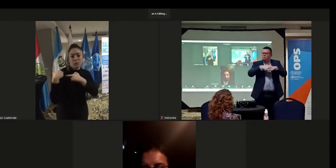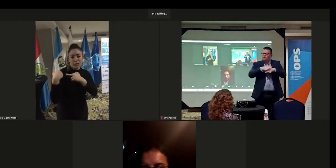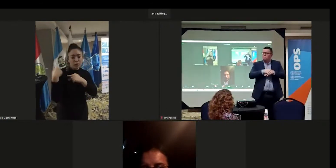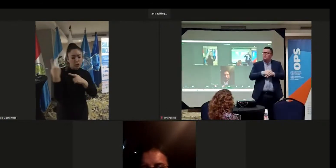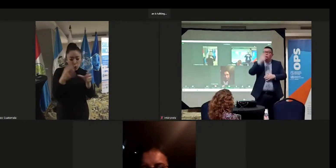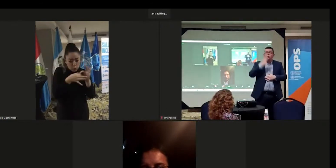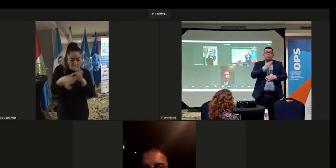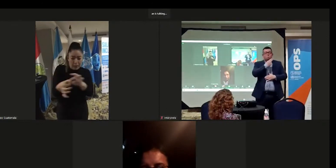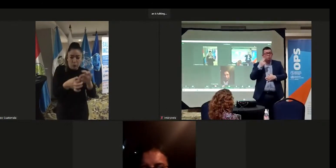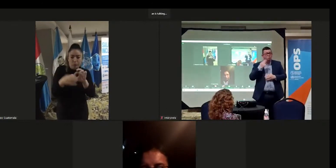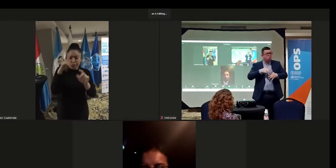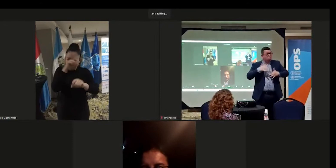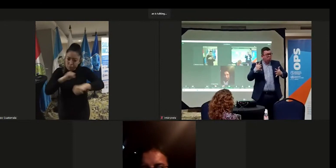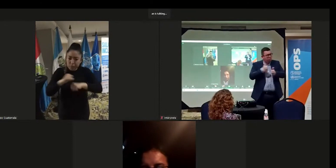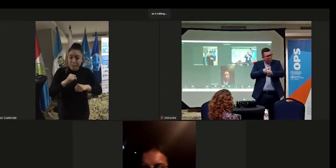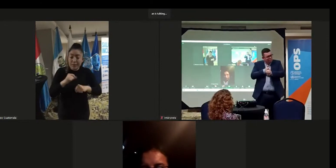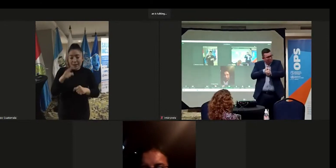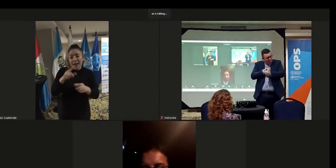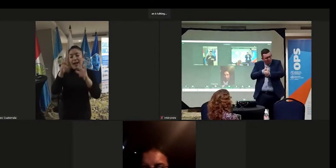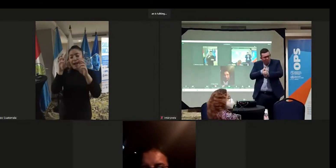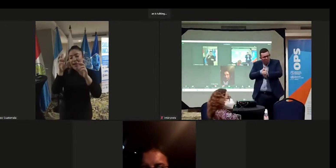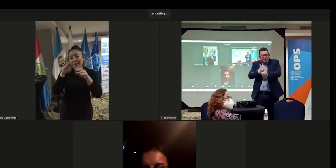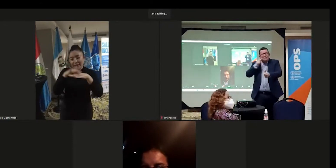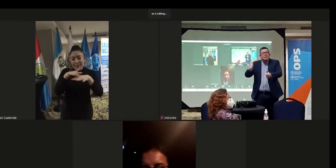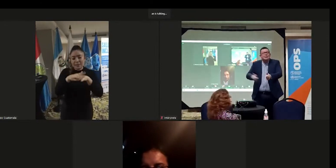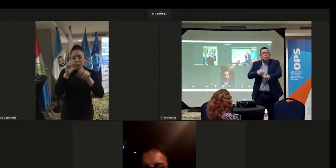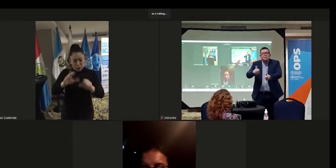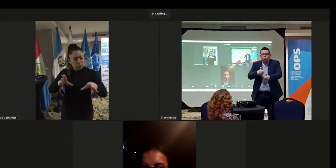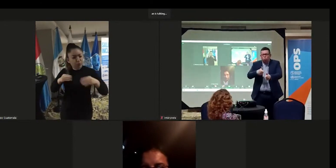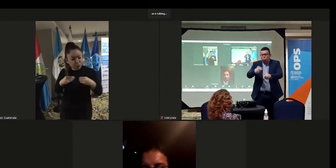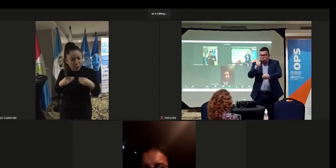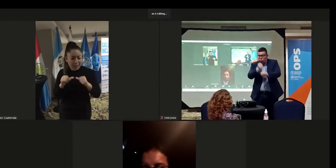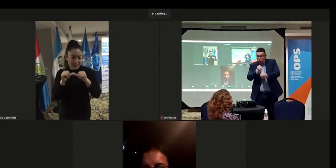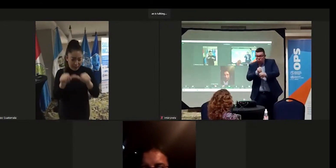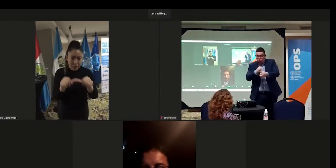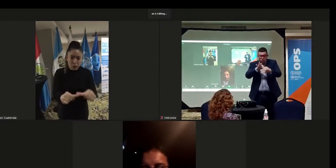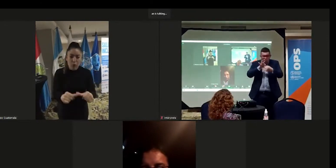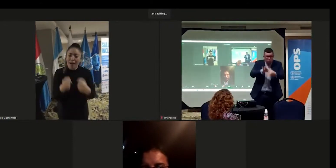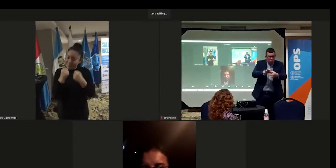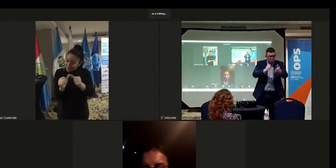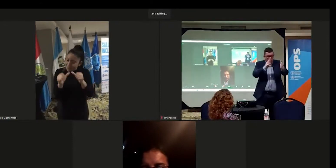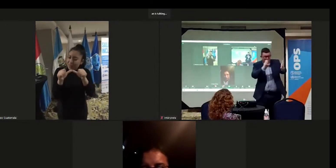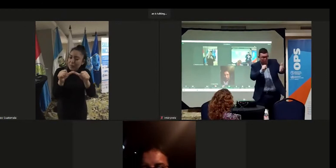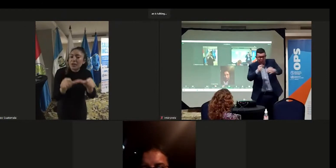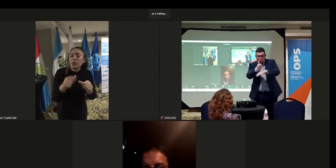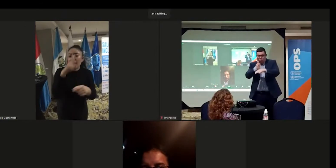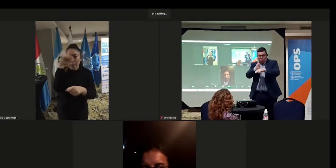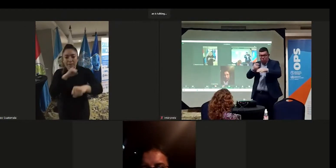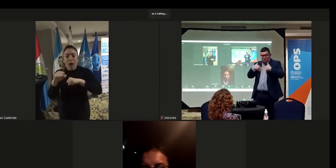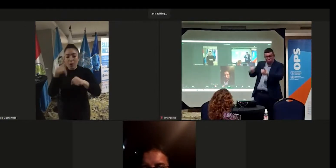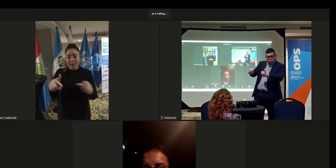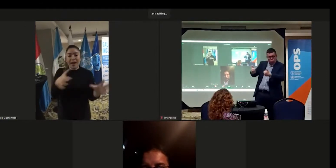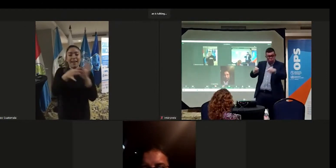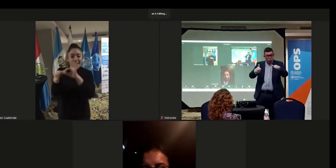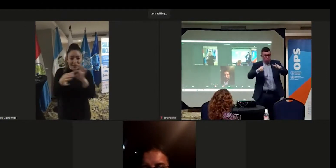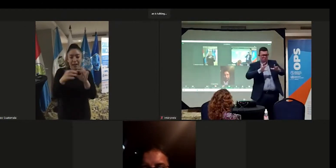unidos, trabajando. Desde la RIADIS nos comprometemos a hacer seguimiento, hacer seguimiento del trabajo, de estas alianzas junto